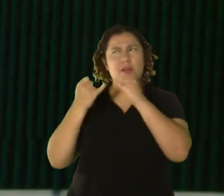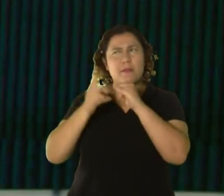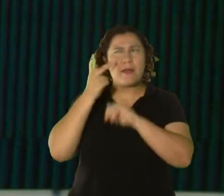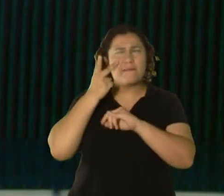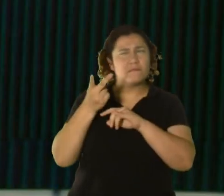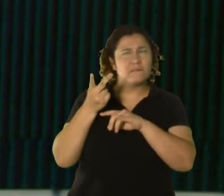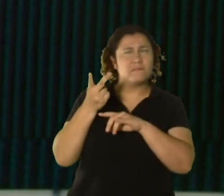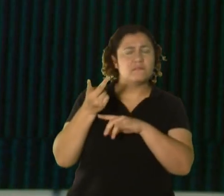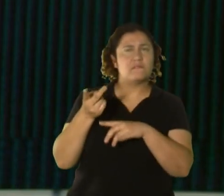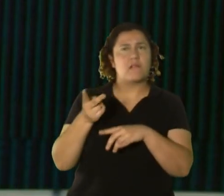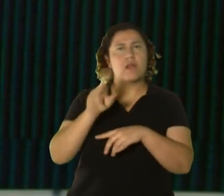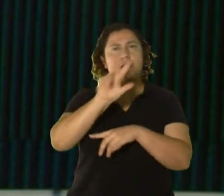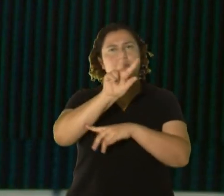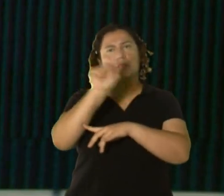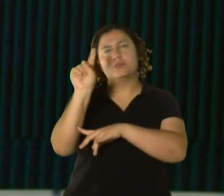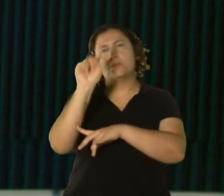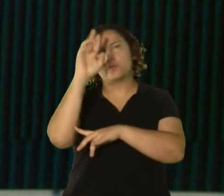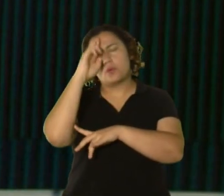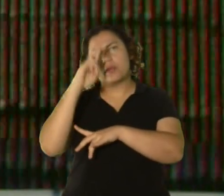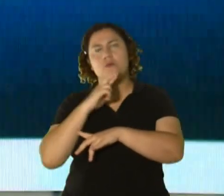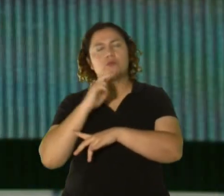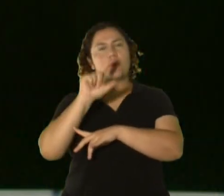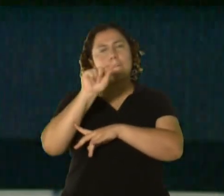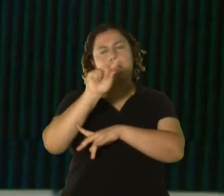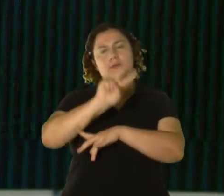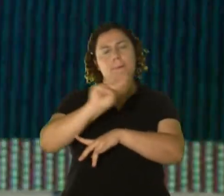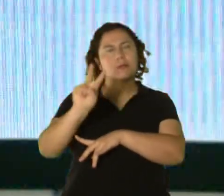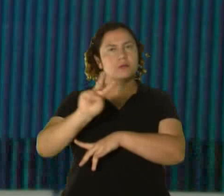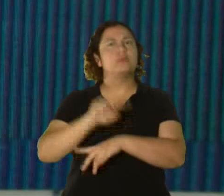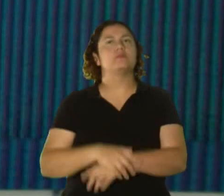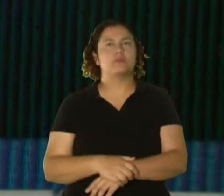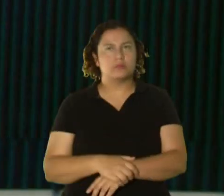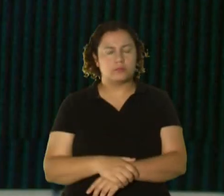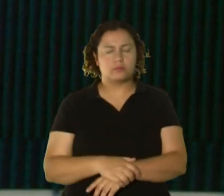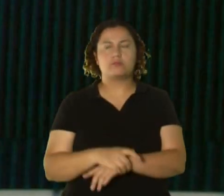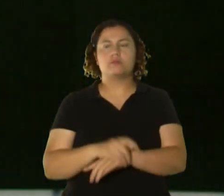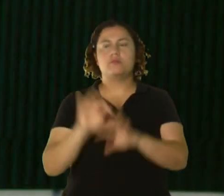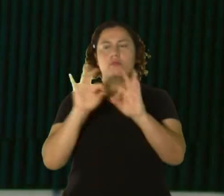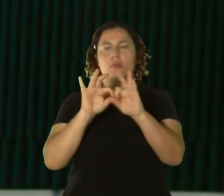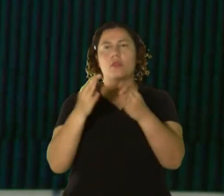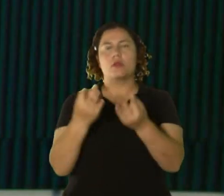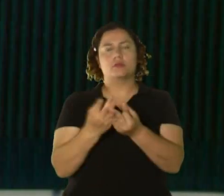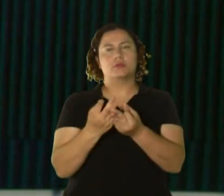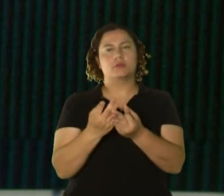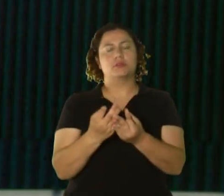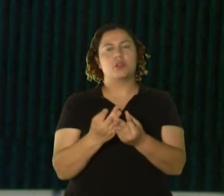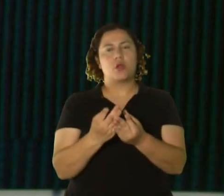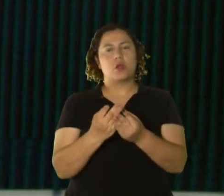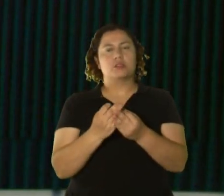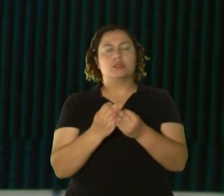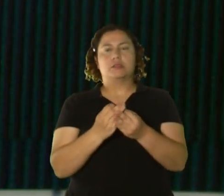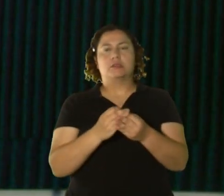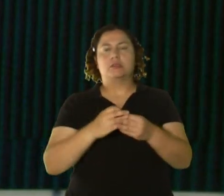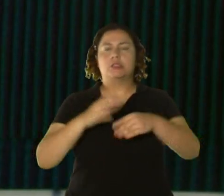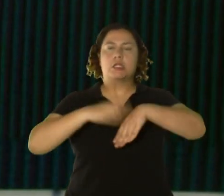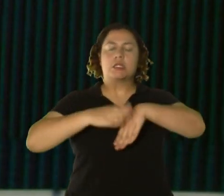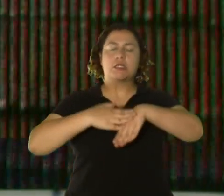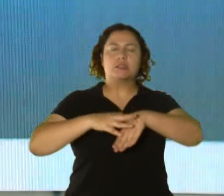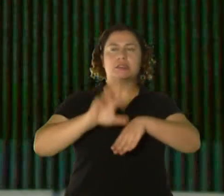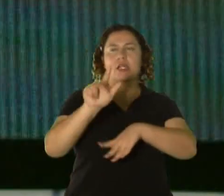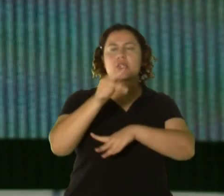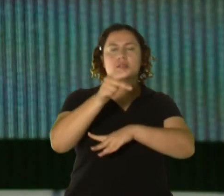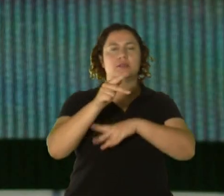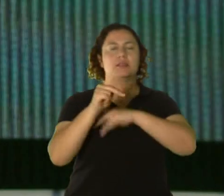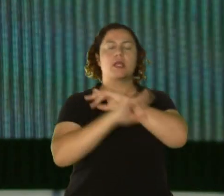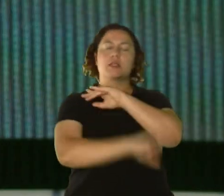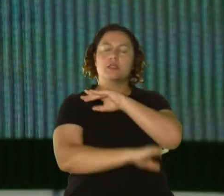fue el 31 de agosto del 2022. 2022. Los familiares lo reportan ya como desaparecido el día 3 de septiembre.